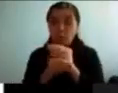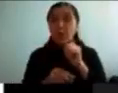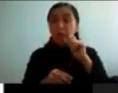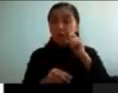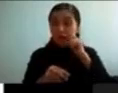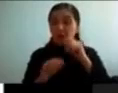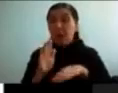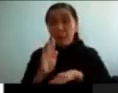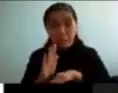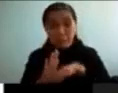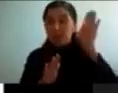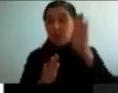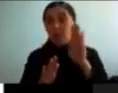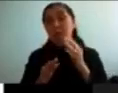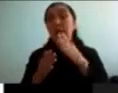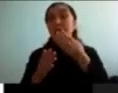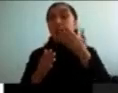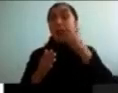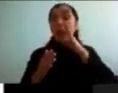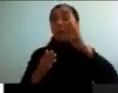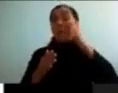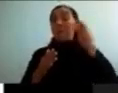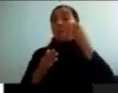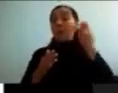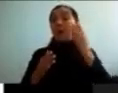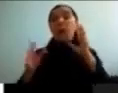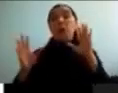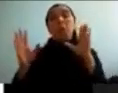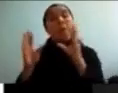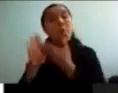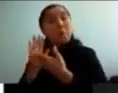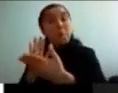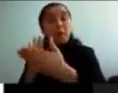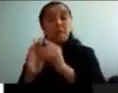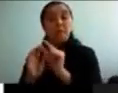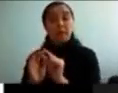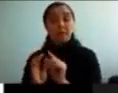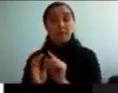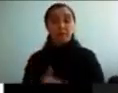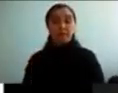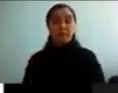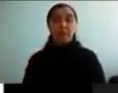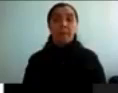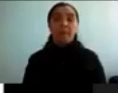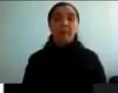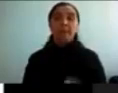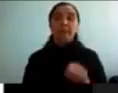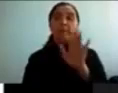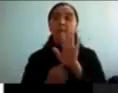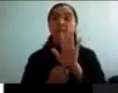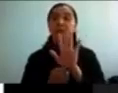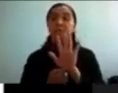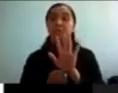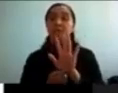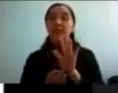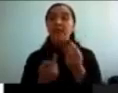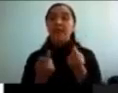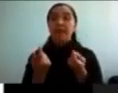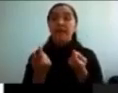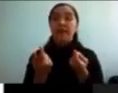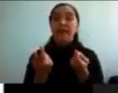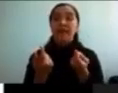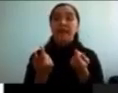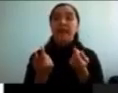y mientras más claros son los estados que tienen una prevalencia menor. Lo que muestra esto y aquí, por ejemplo, aquí estoy mostrando los ingresos por estado. Hay una relación